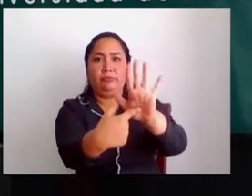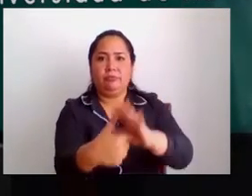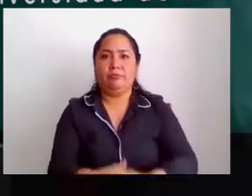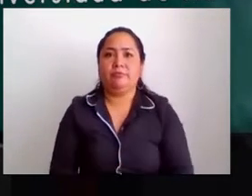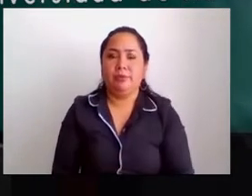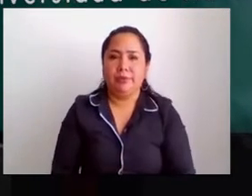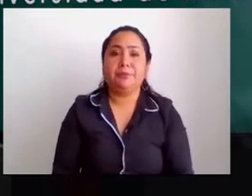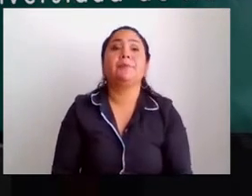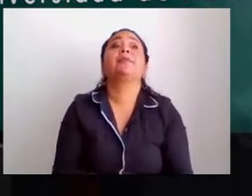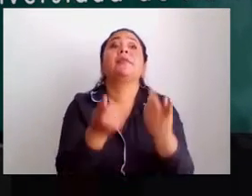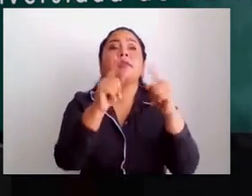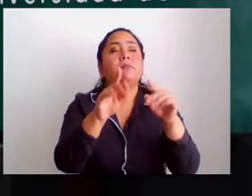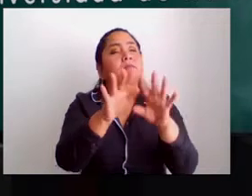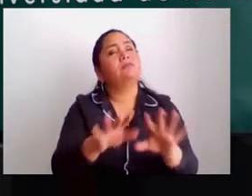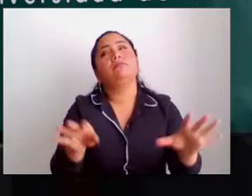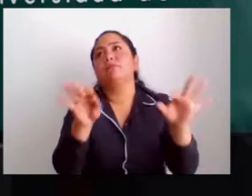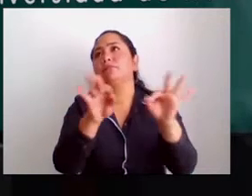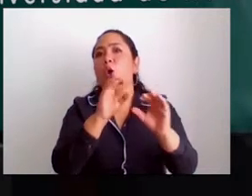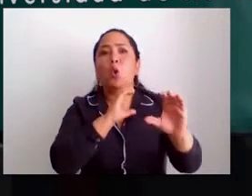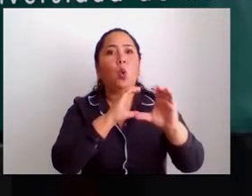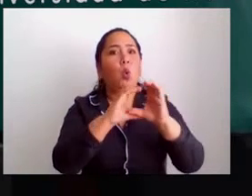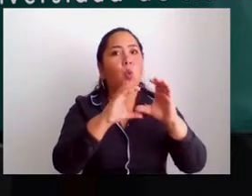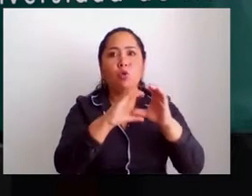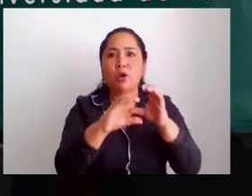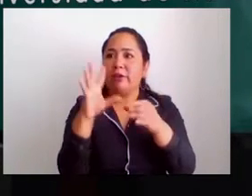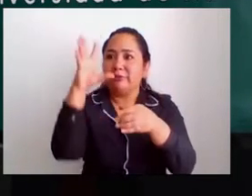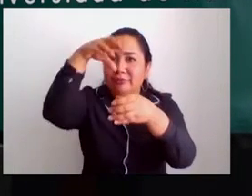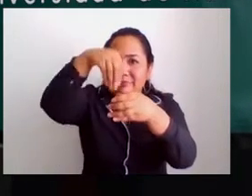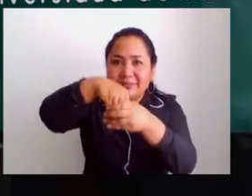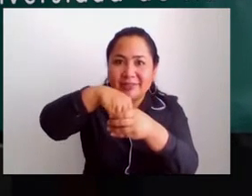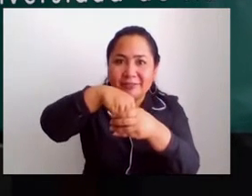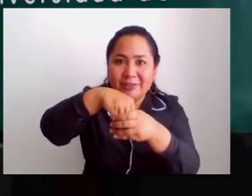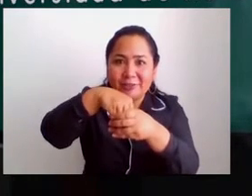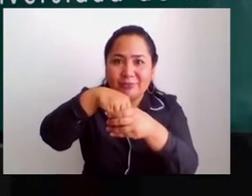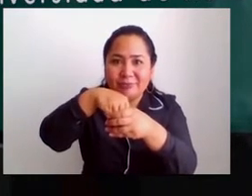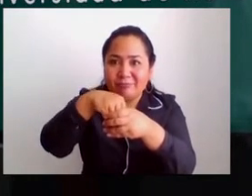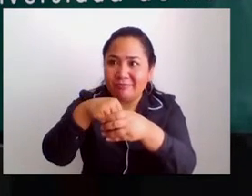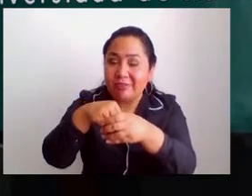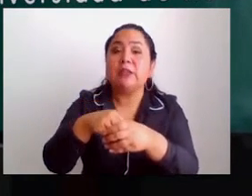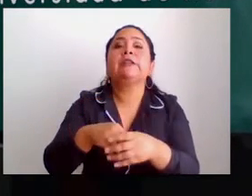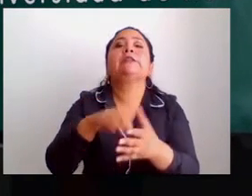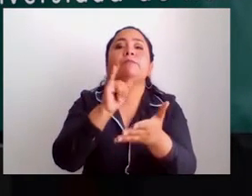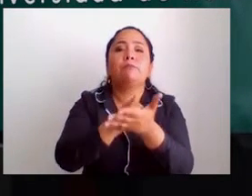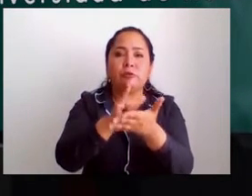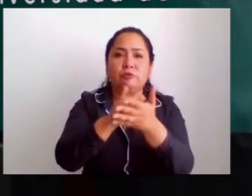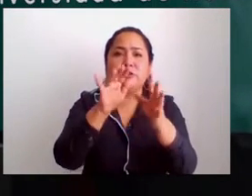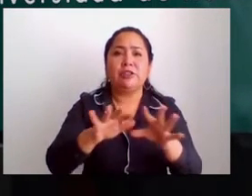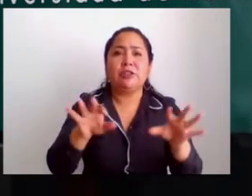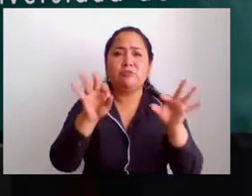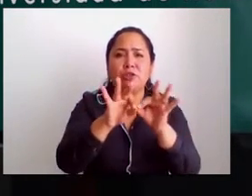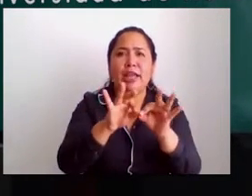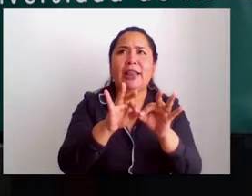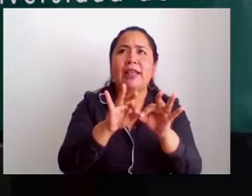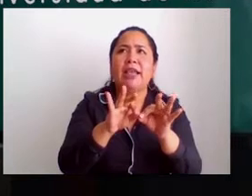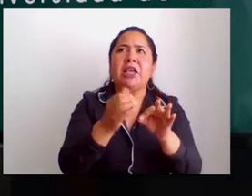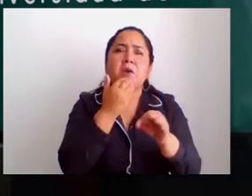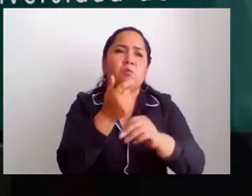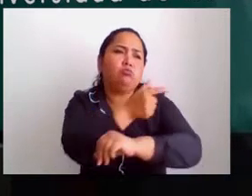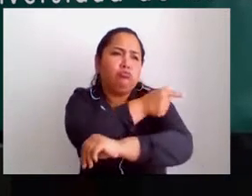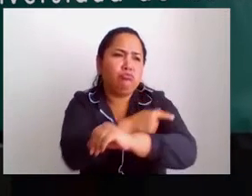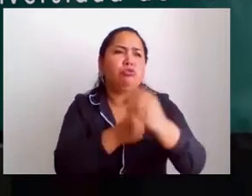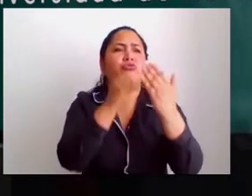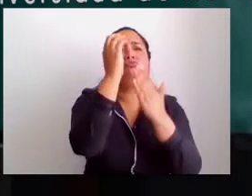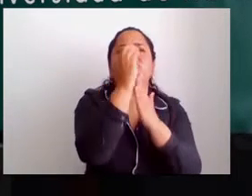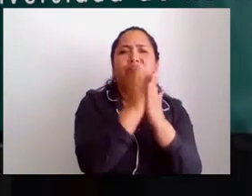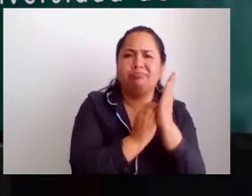Considero que la comunicación interna es muy importante, por lo tanto, vamos a utilizar los órganos colegiados como el comité